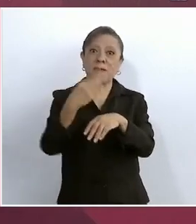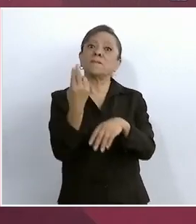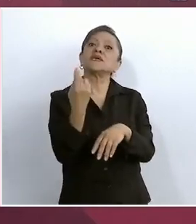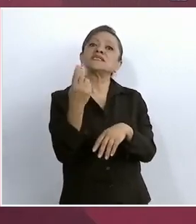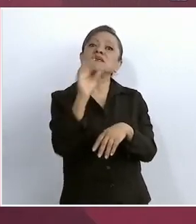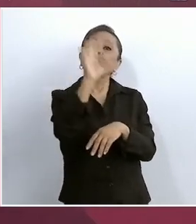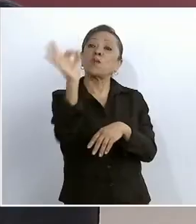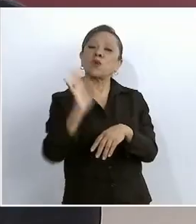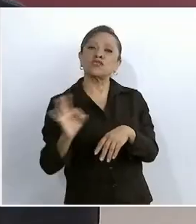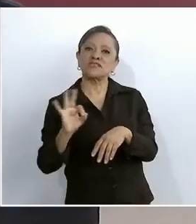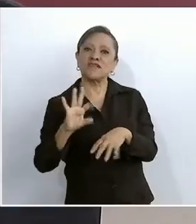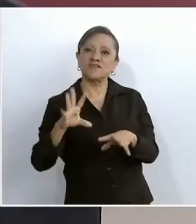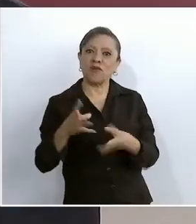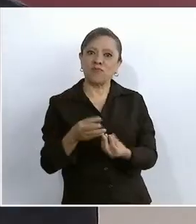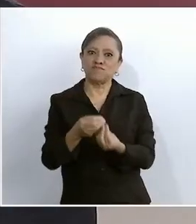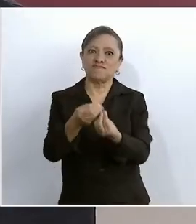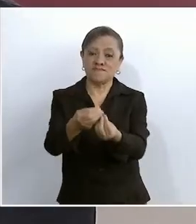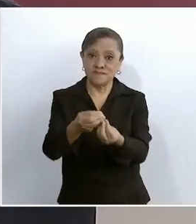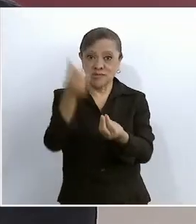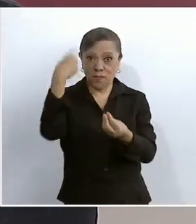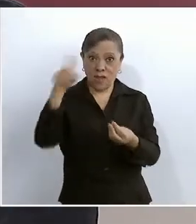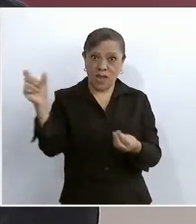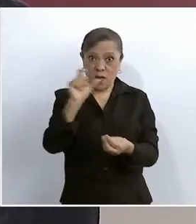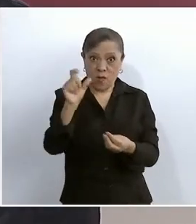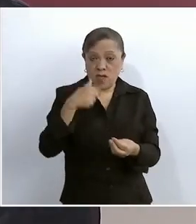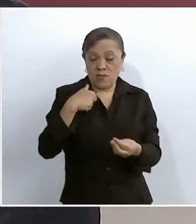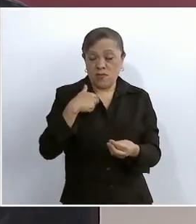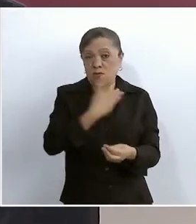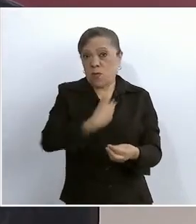ciento para que cuando terminemos